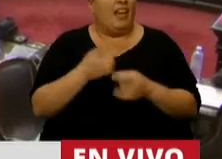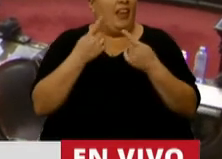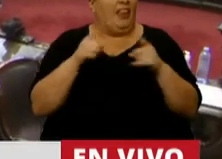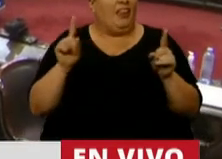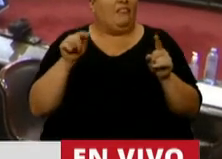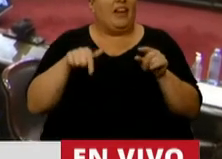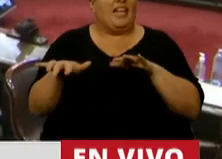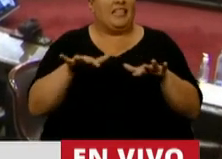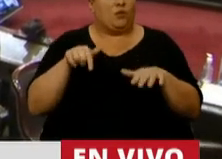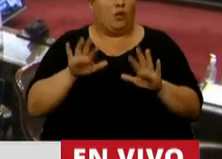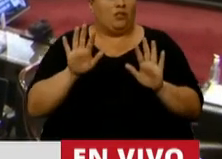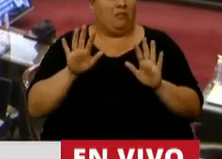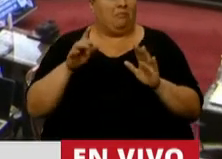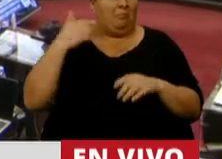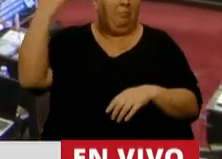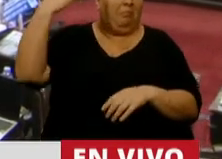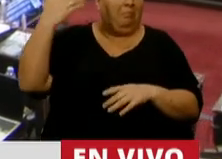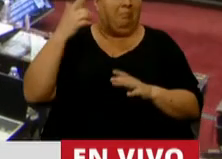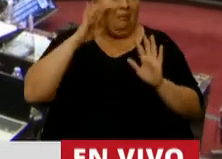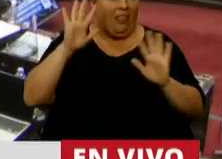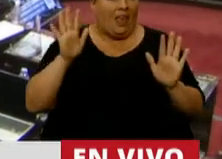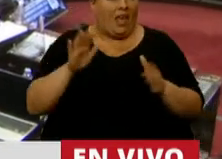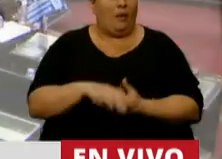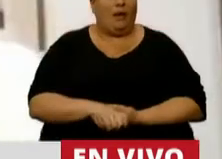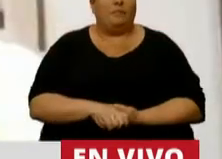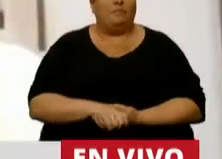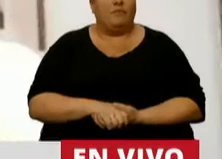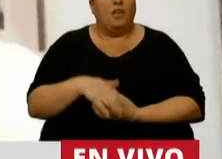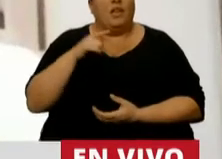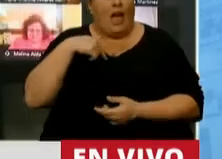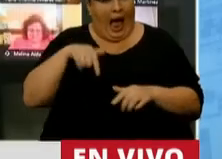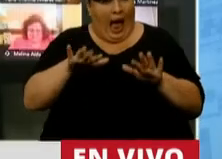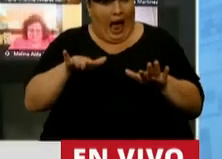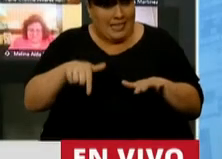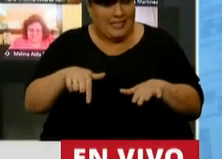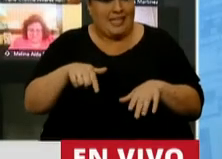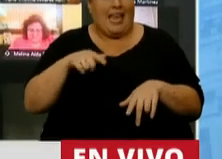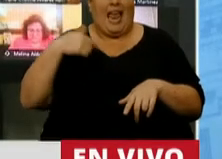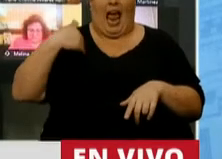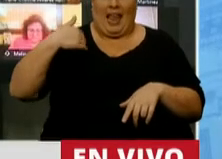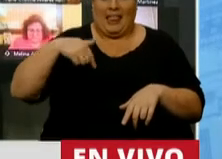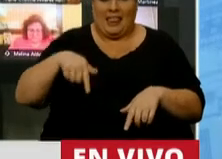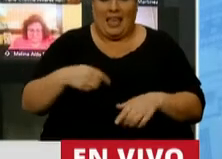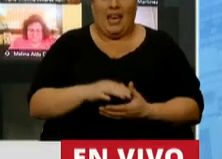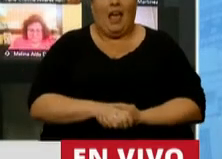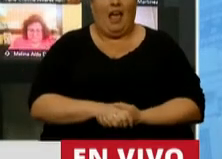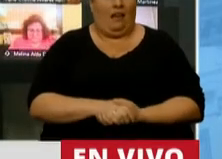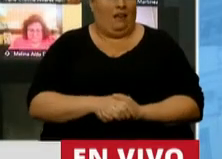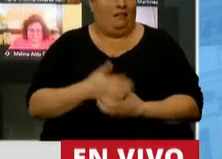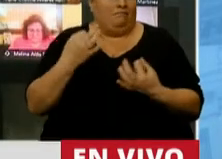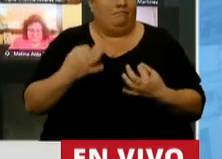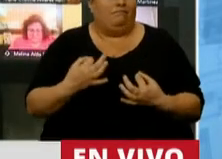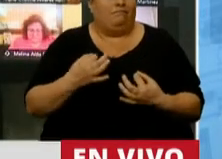de esta realidad. No cabe duda que estamos así y en este país por